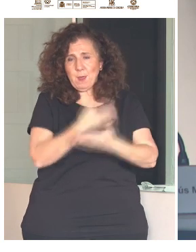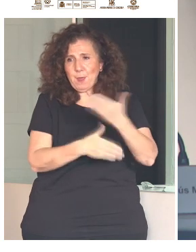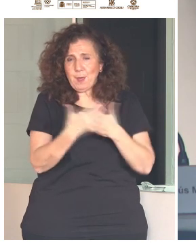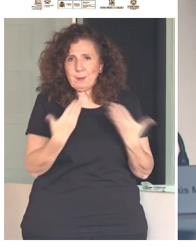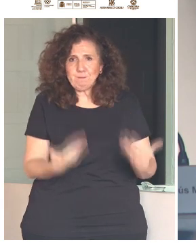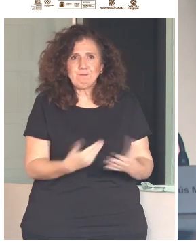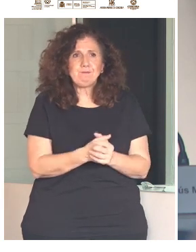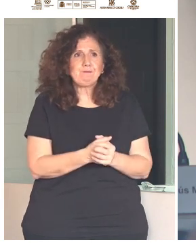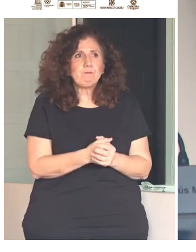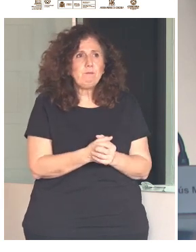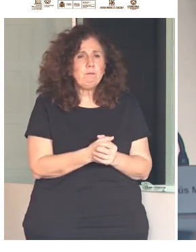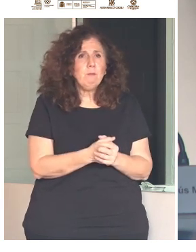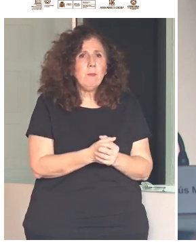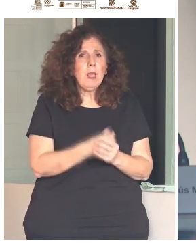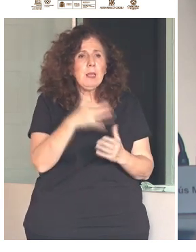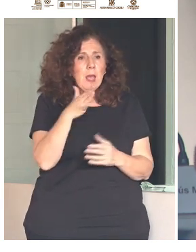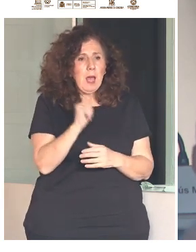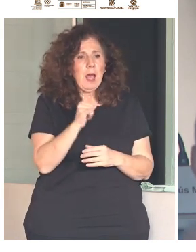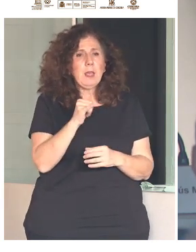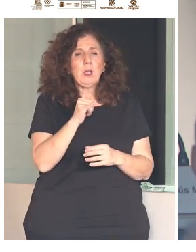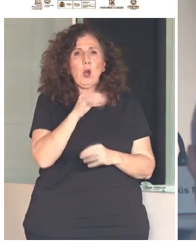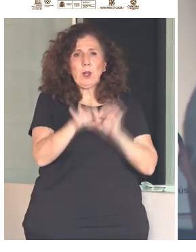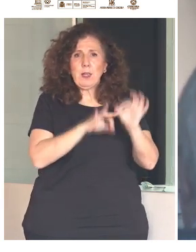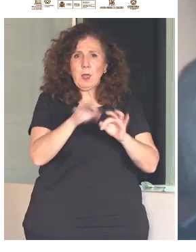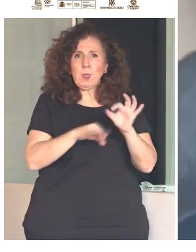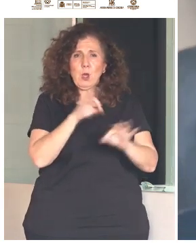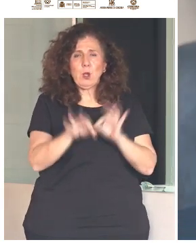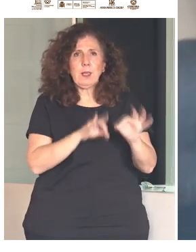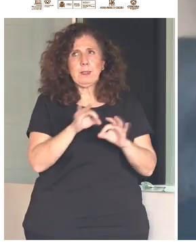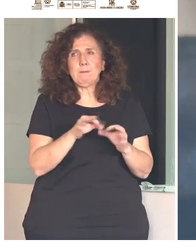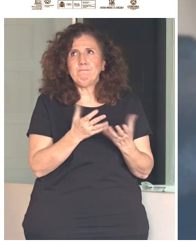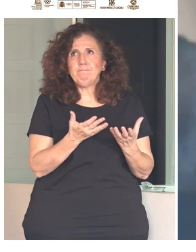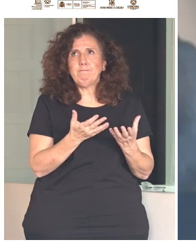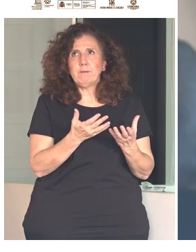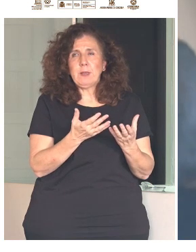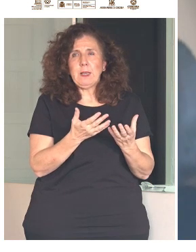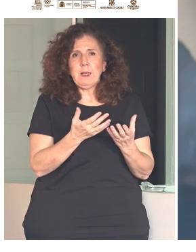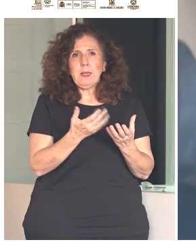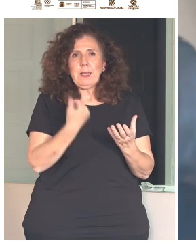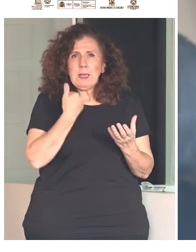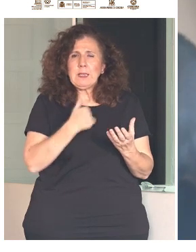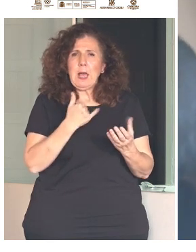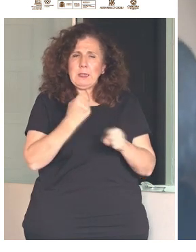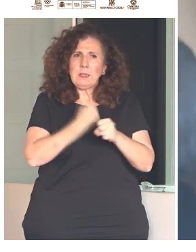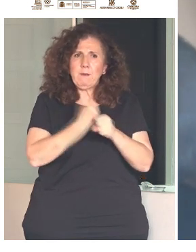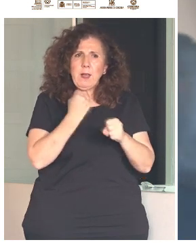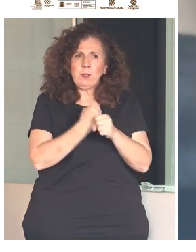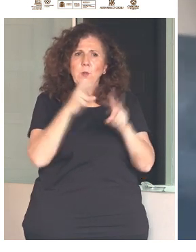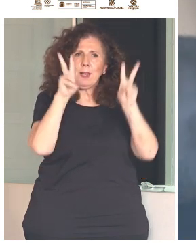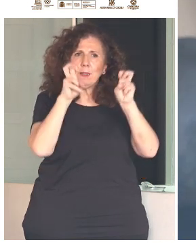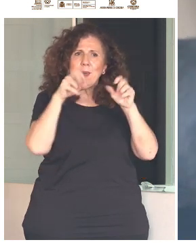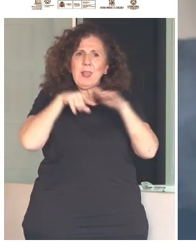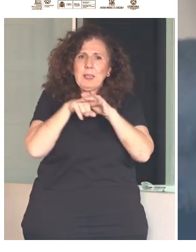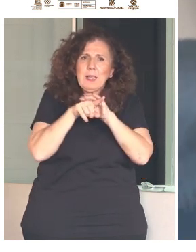consagran este cambio experimentado por el concepto de desarrollo, que ya ha trascendido este concepto de